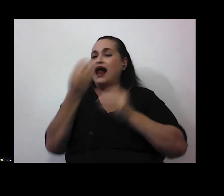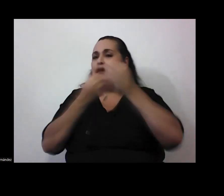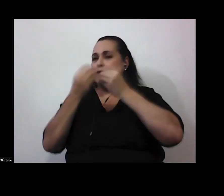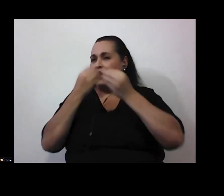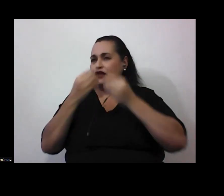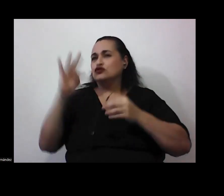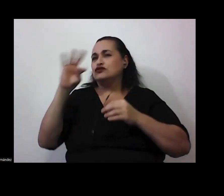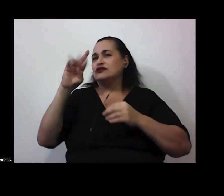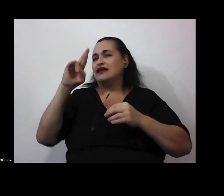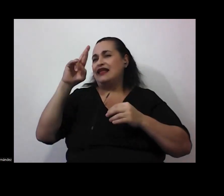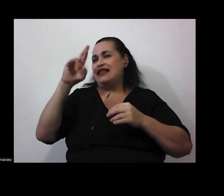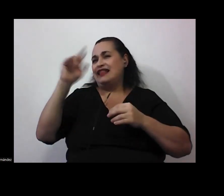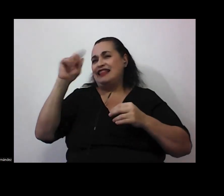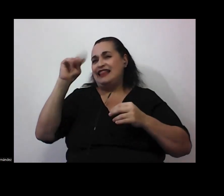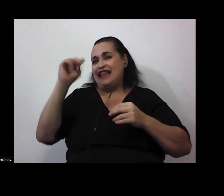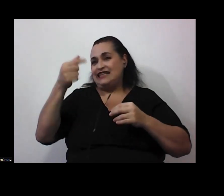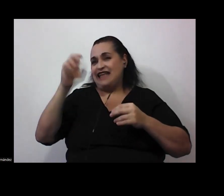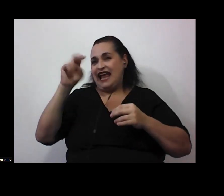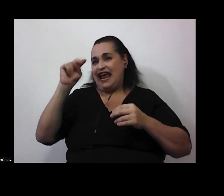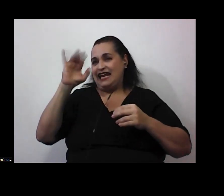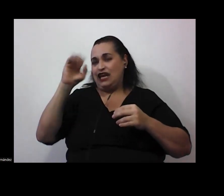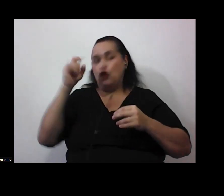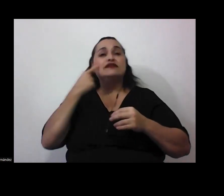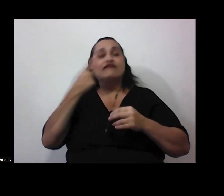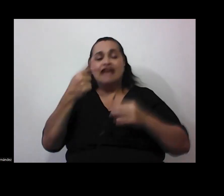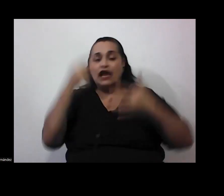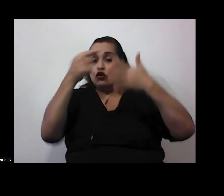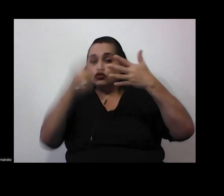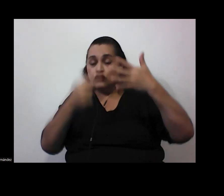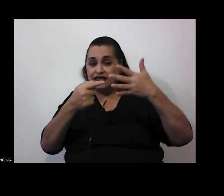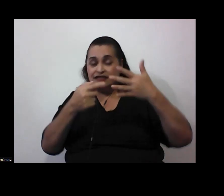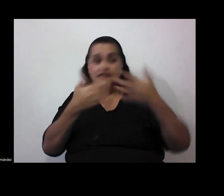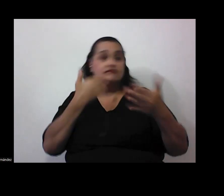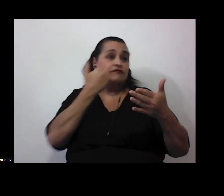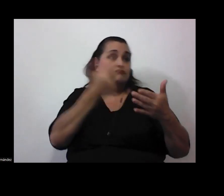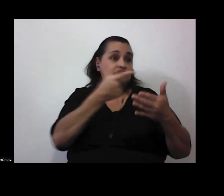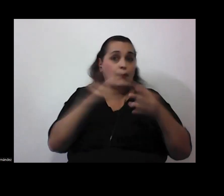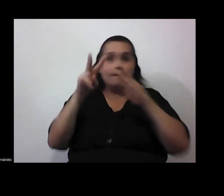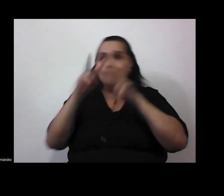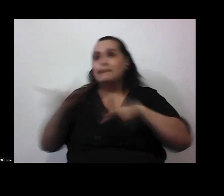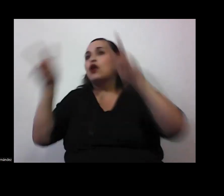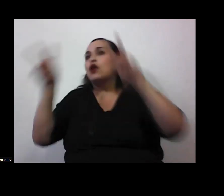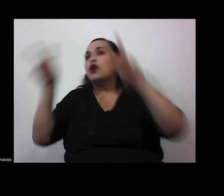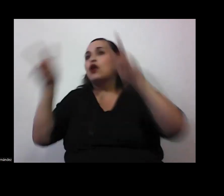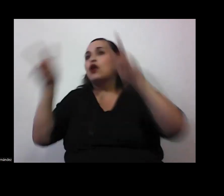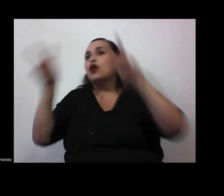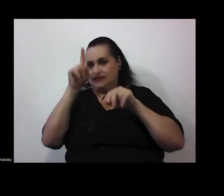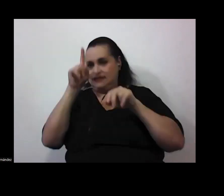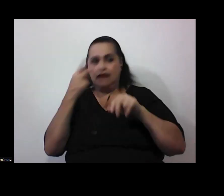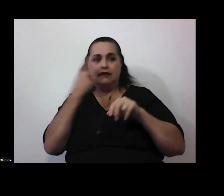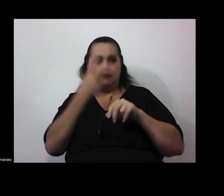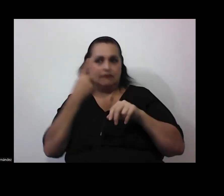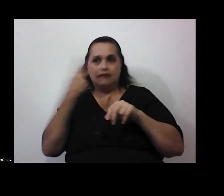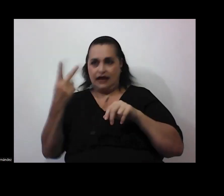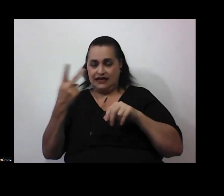tenemos que distinguir las cuestiones fácticas de las cuestiones de valor valorativas por ejemplo y